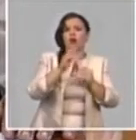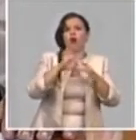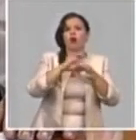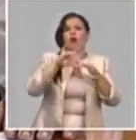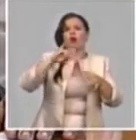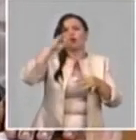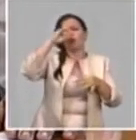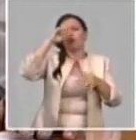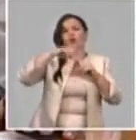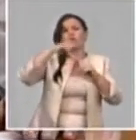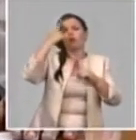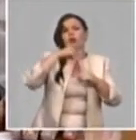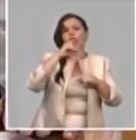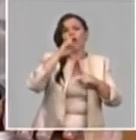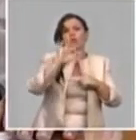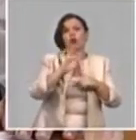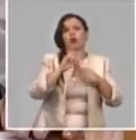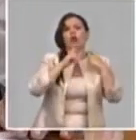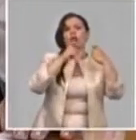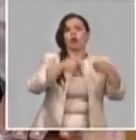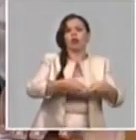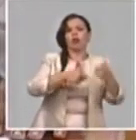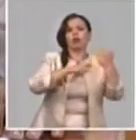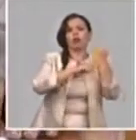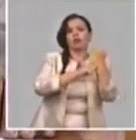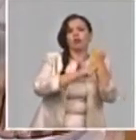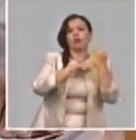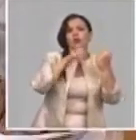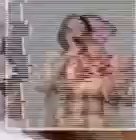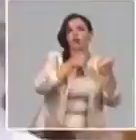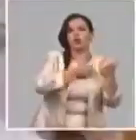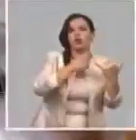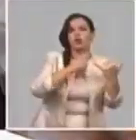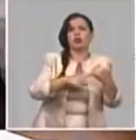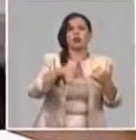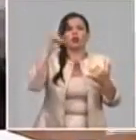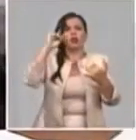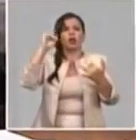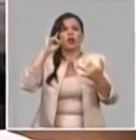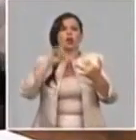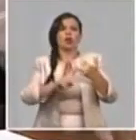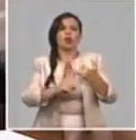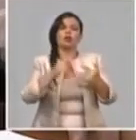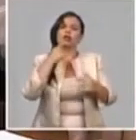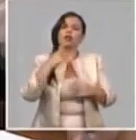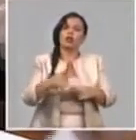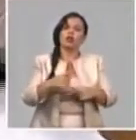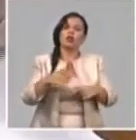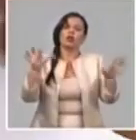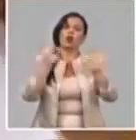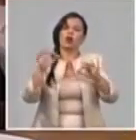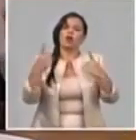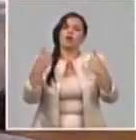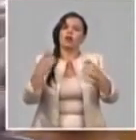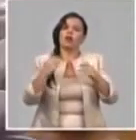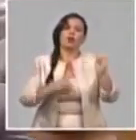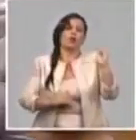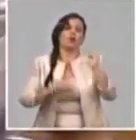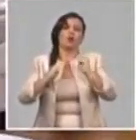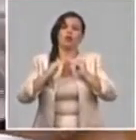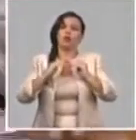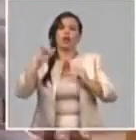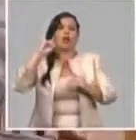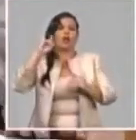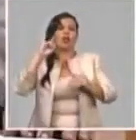leche a la industria que ha impactado mucho la sequía, estamos hablando de casi 20 millones de déficit de entrega de leche a la industria, que